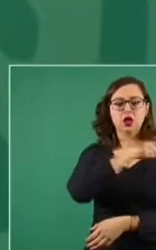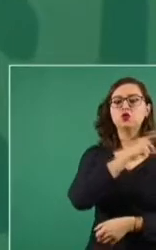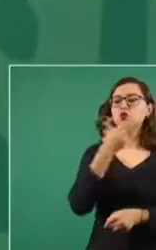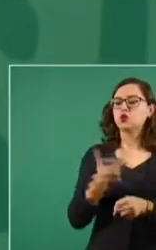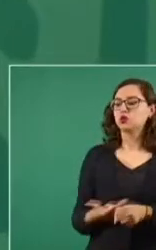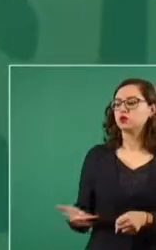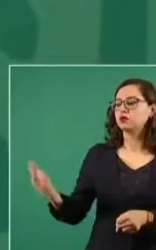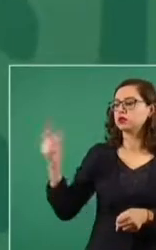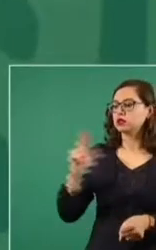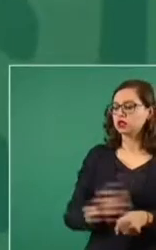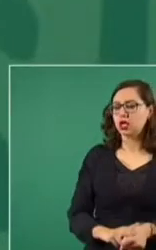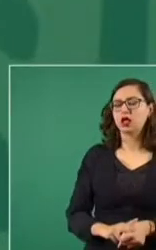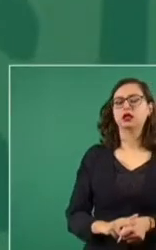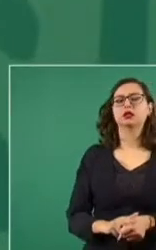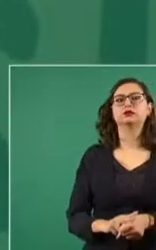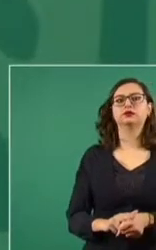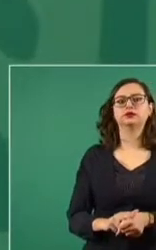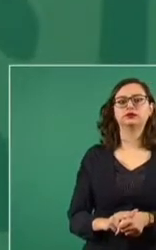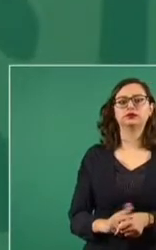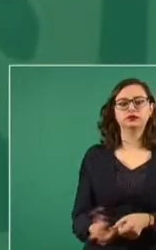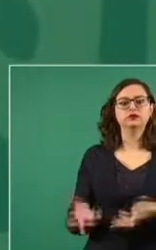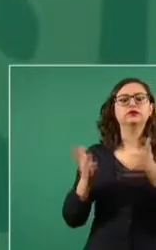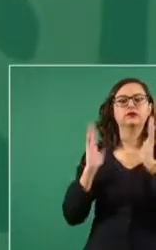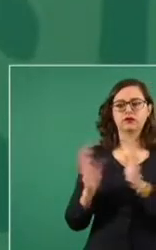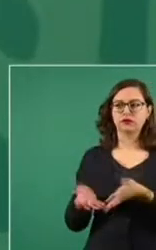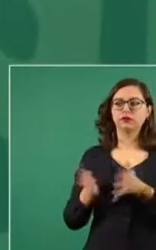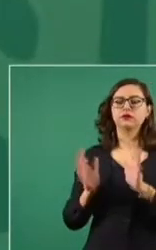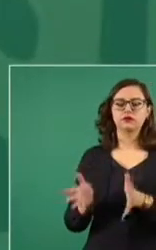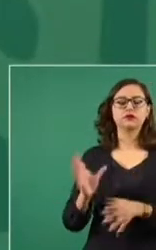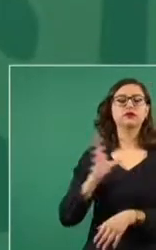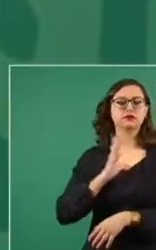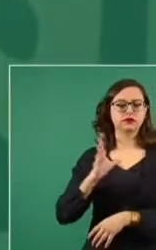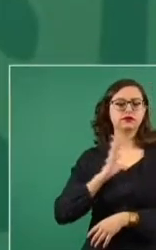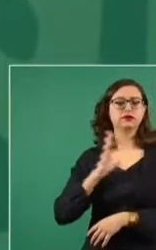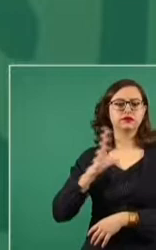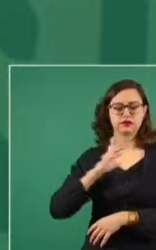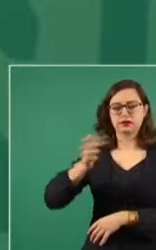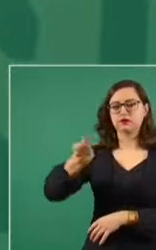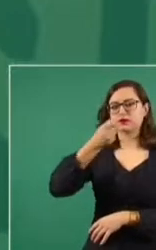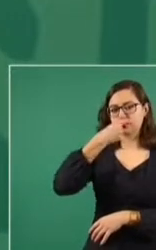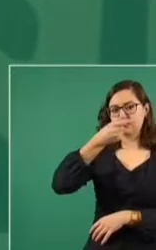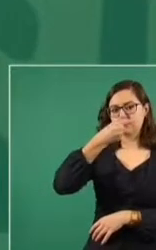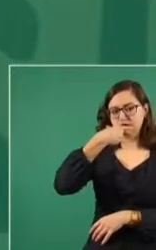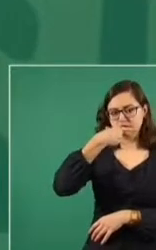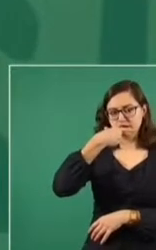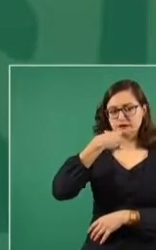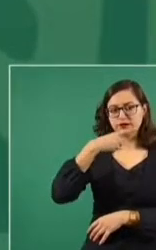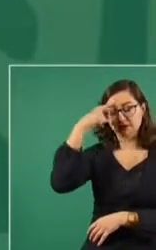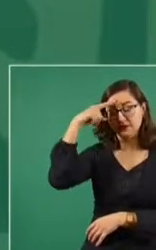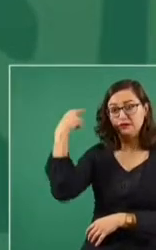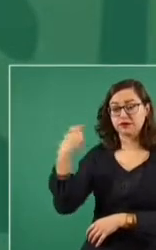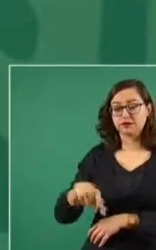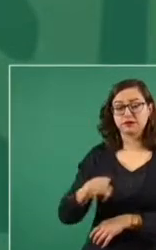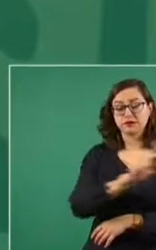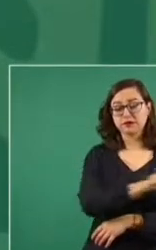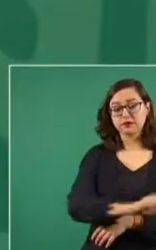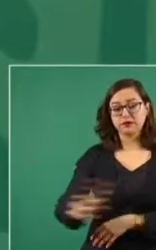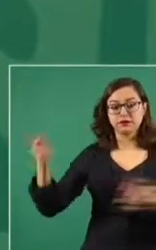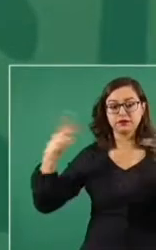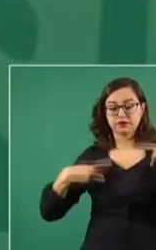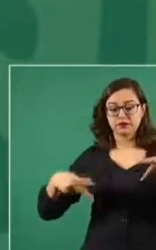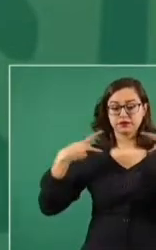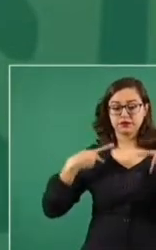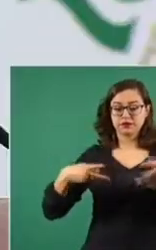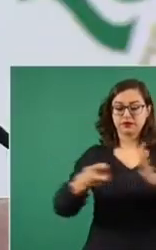para garantizar el derecho a la salud, la atención médica